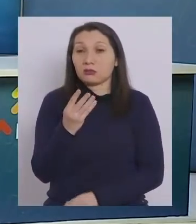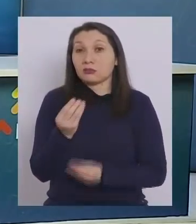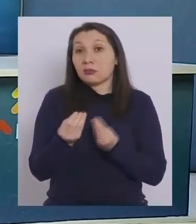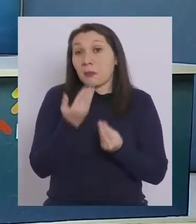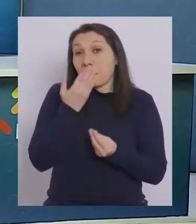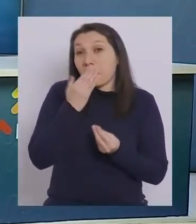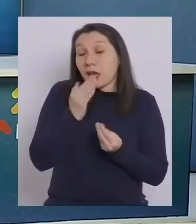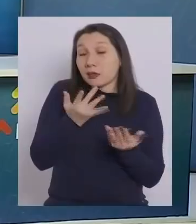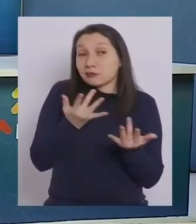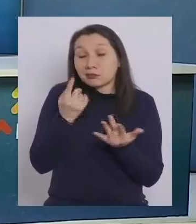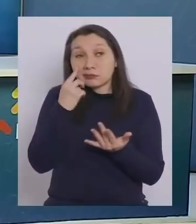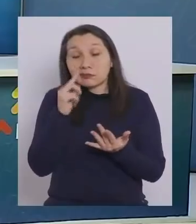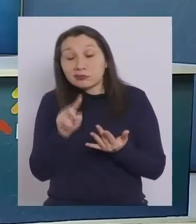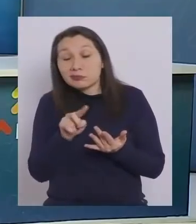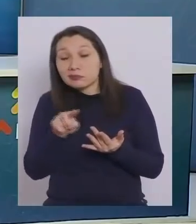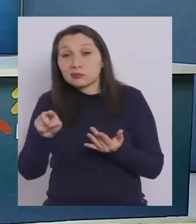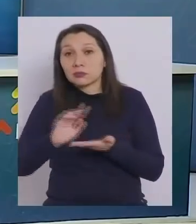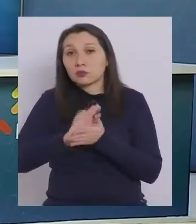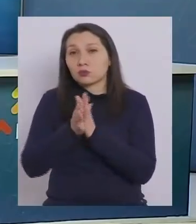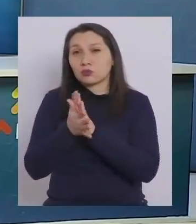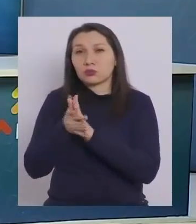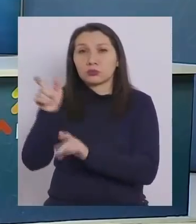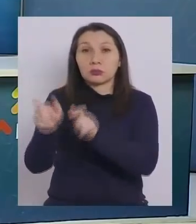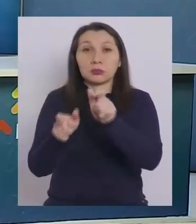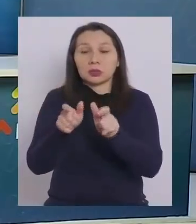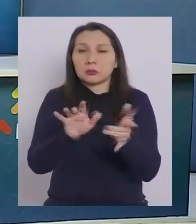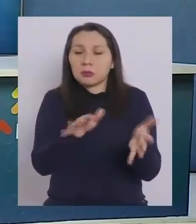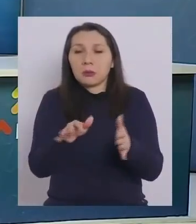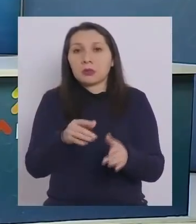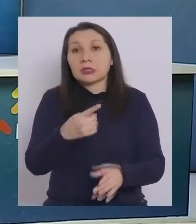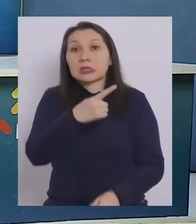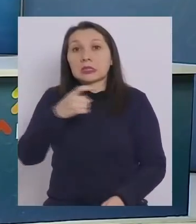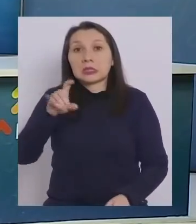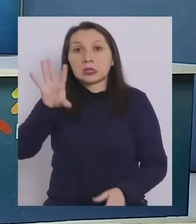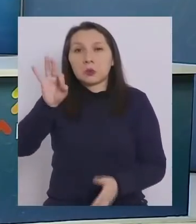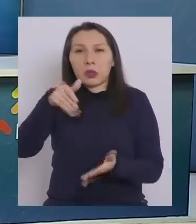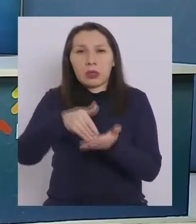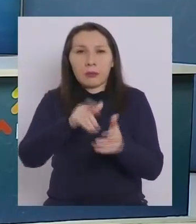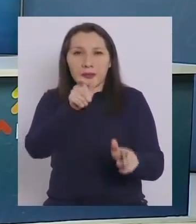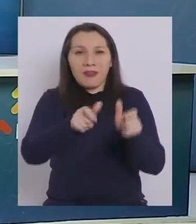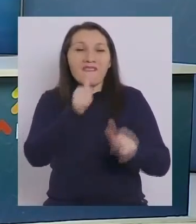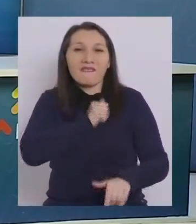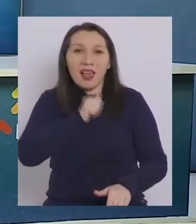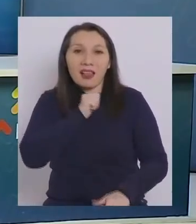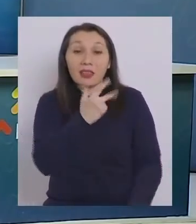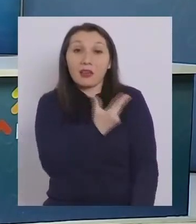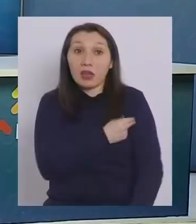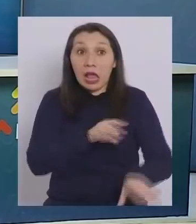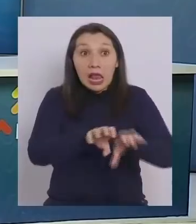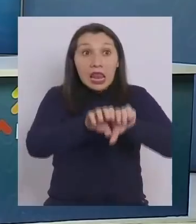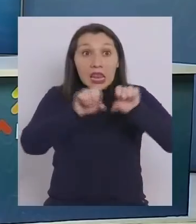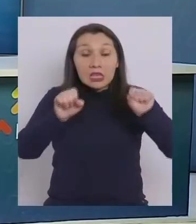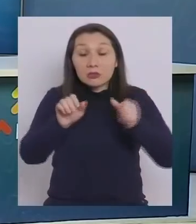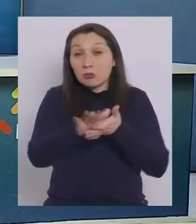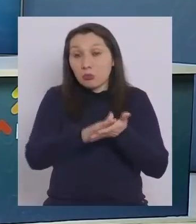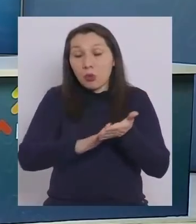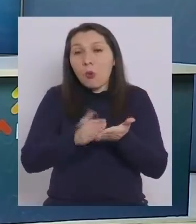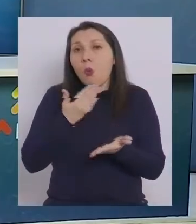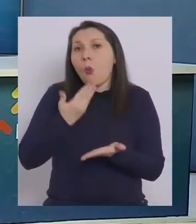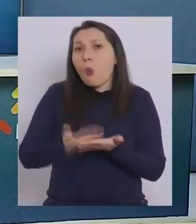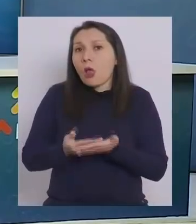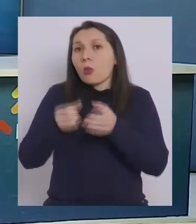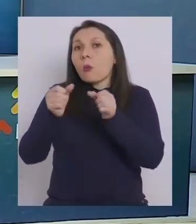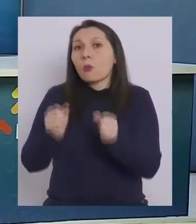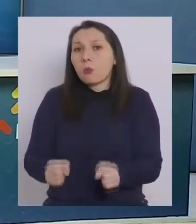de los escenarios, si todas estas personas, que creo que son 150.000 aproximadamente, se vacunaran, ¿cuándo podría